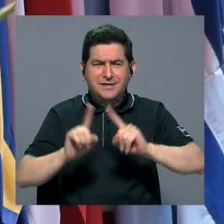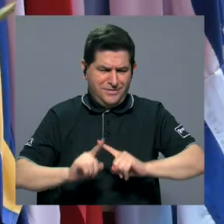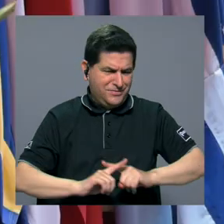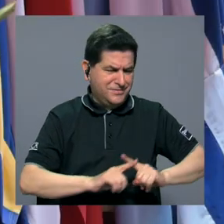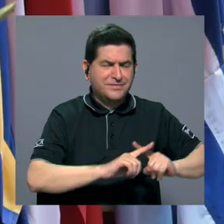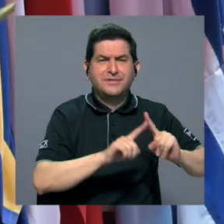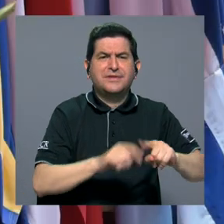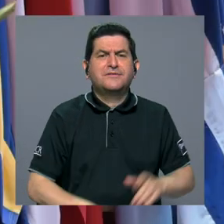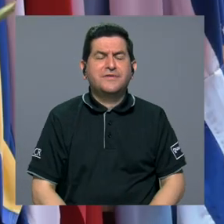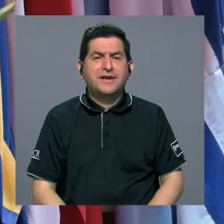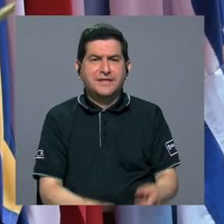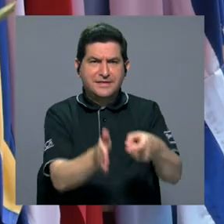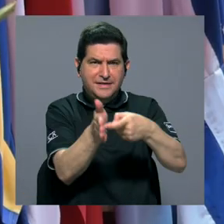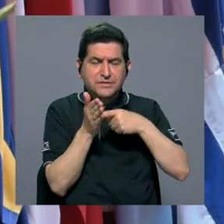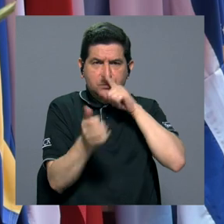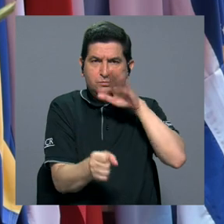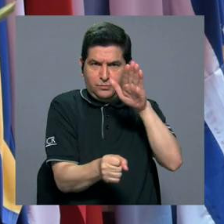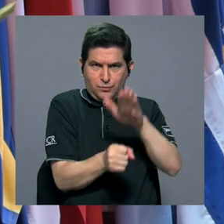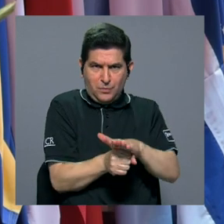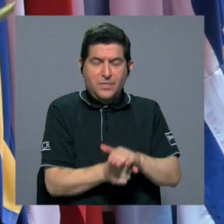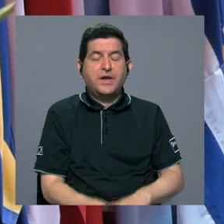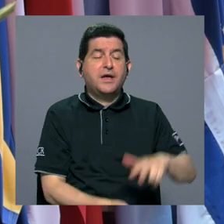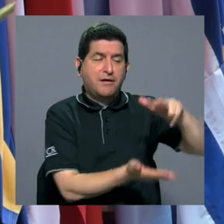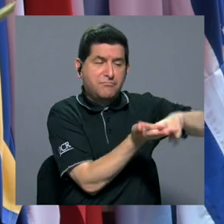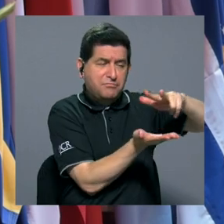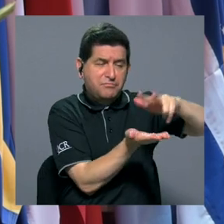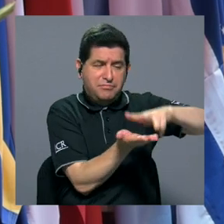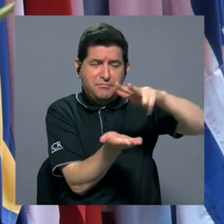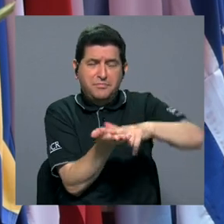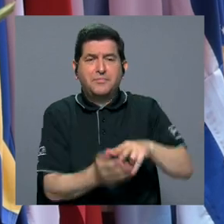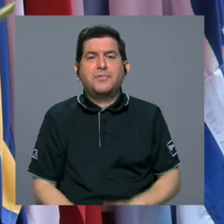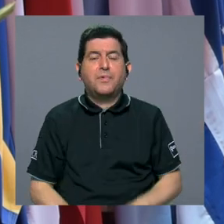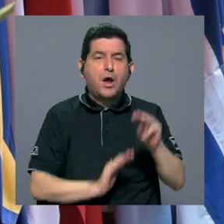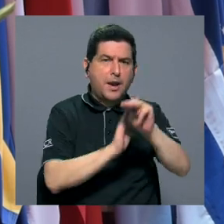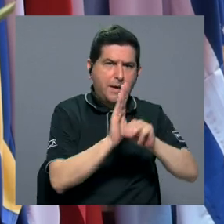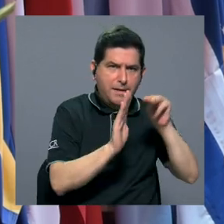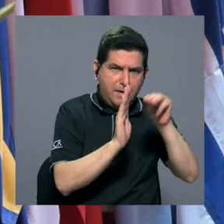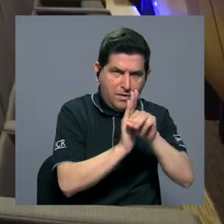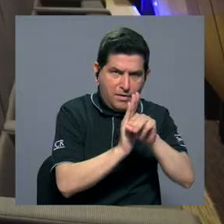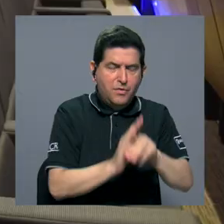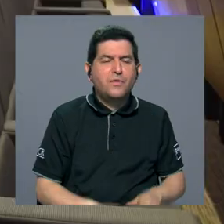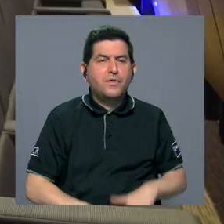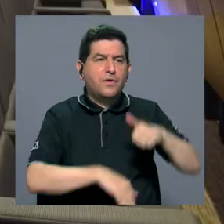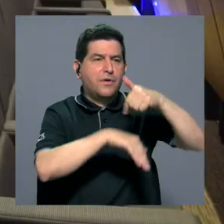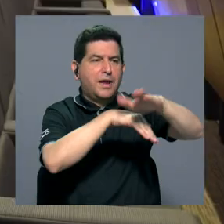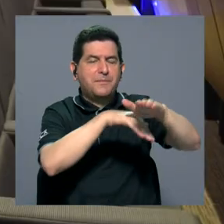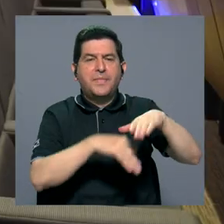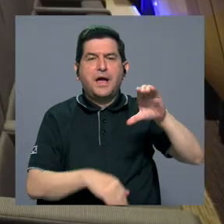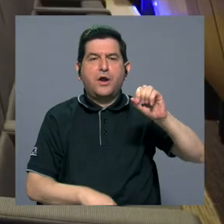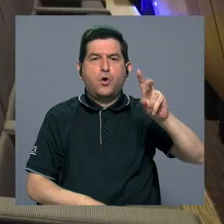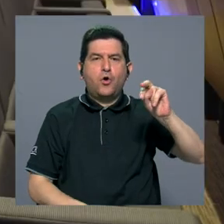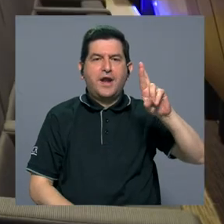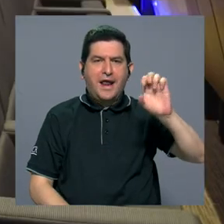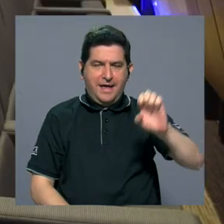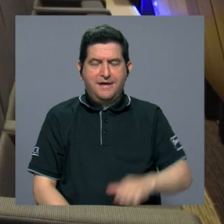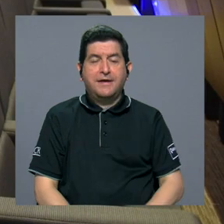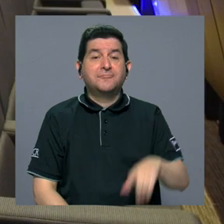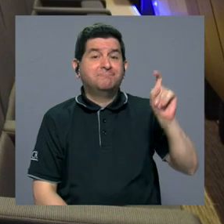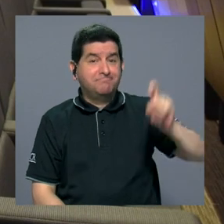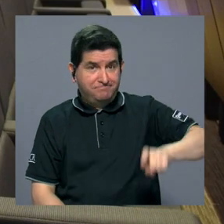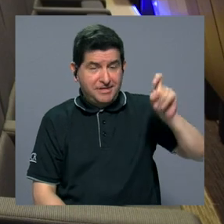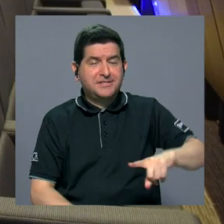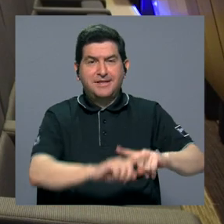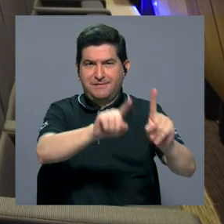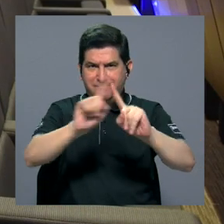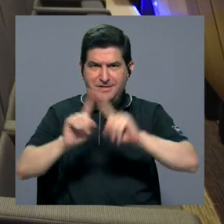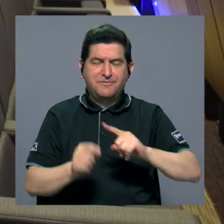requisitos, ¿verdad?, de aprobaciones, demanda curricular, tiene que ir a CONARE. Entonces, sí, requiere una